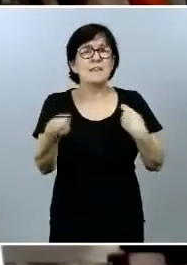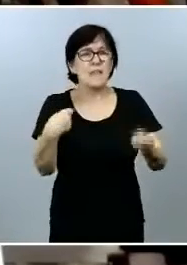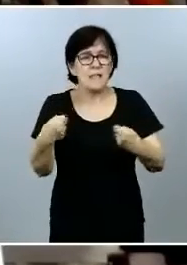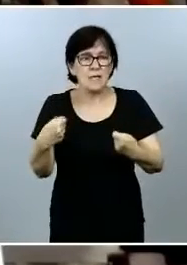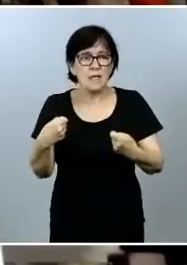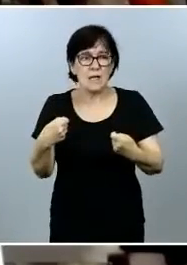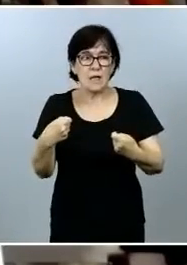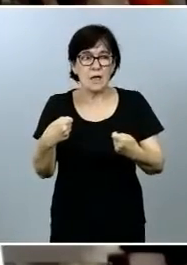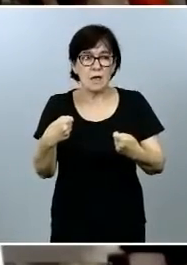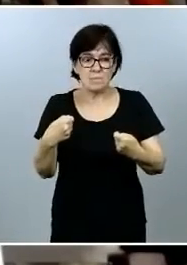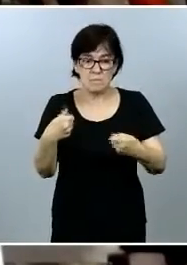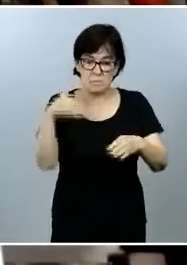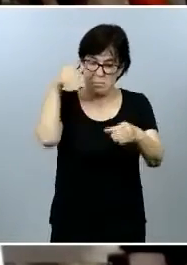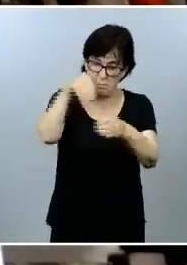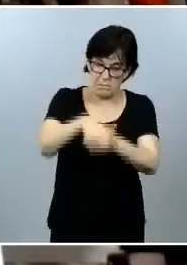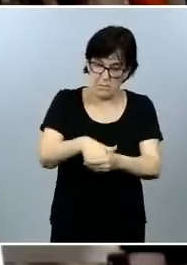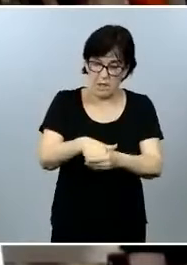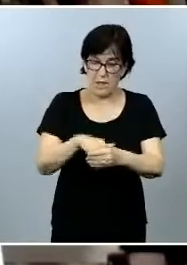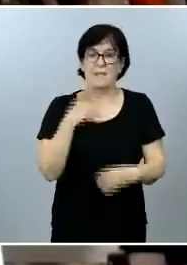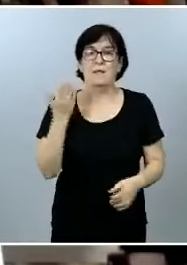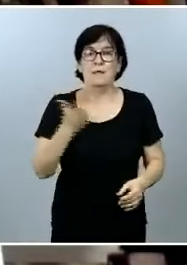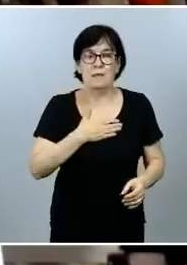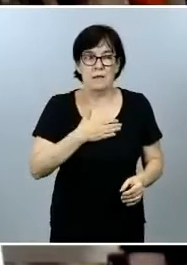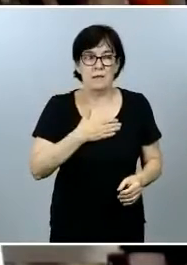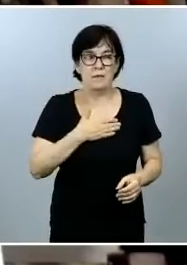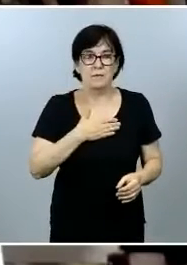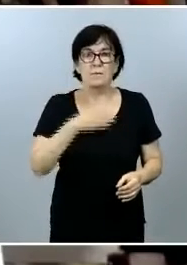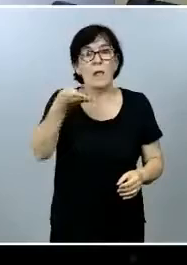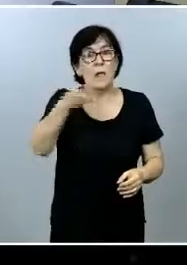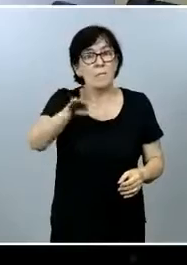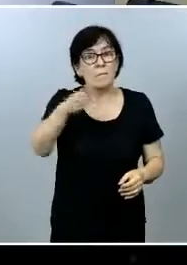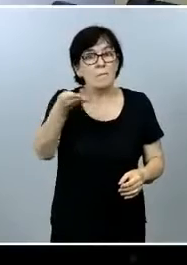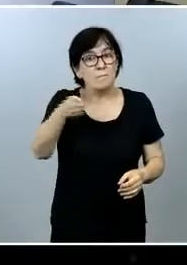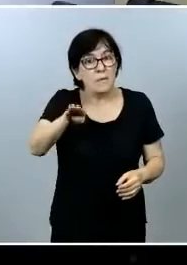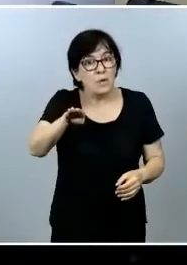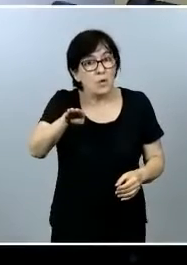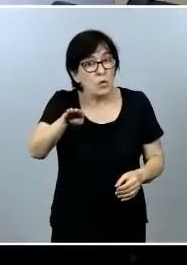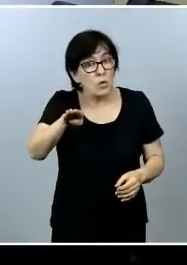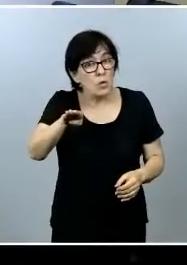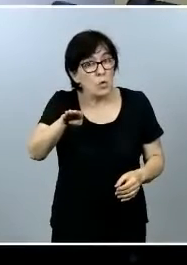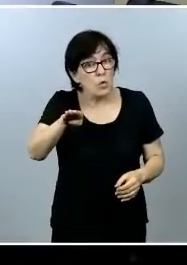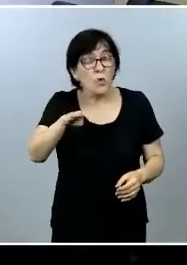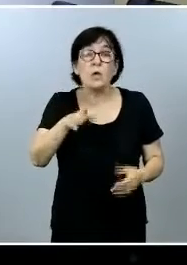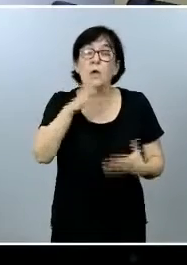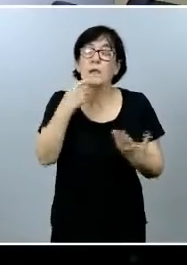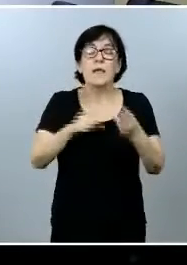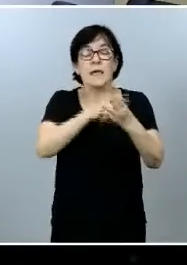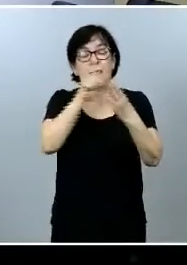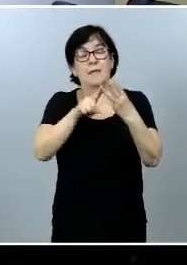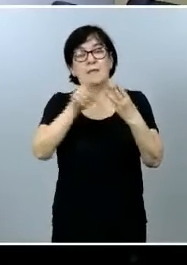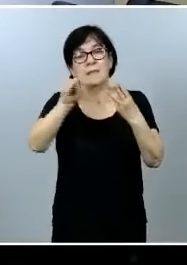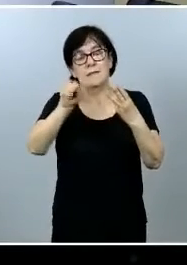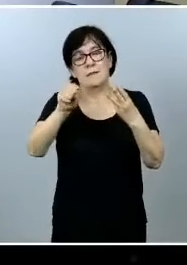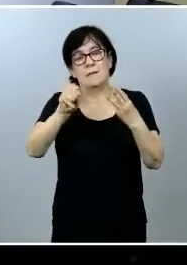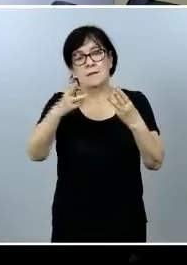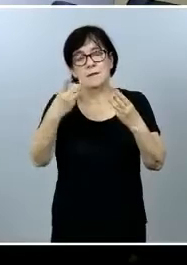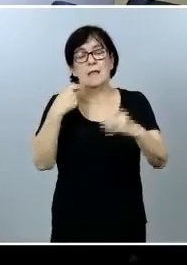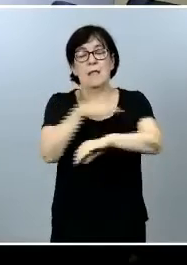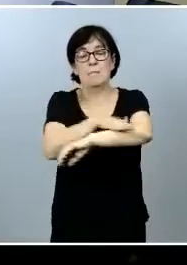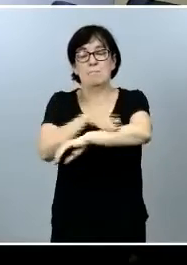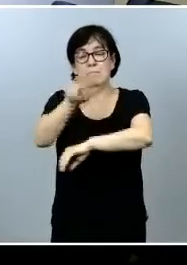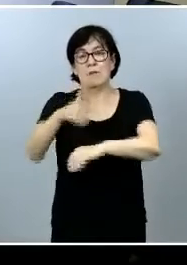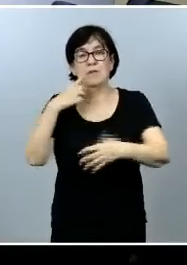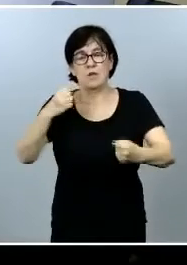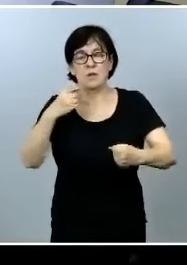esta votación de mañana con EH Bildu y la tercera pregunta es para el ministro de Sanidad me ha